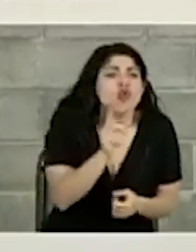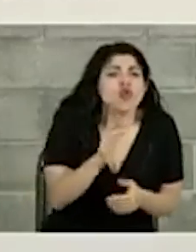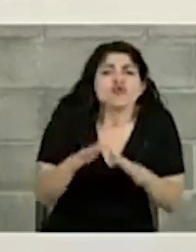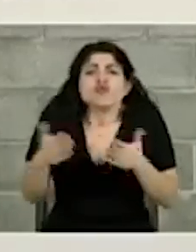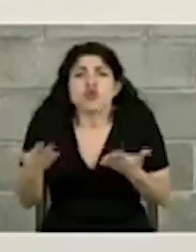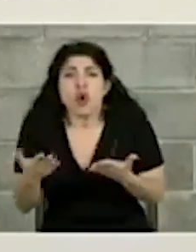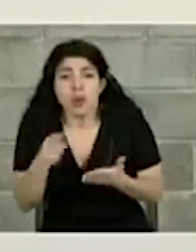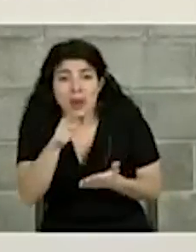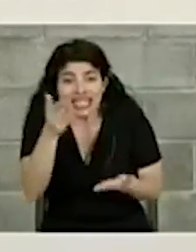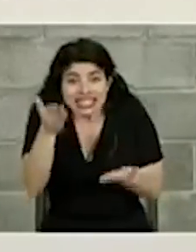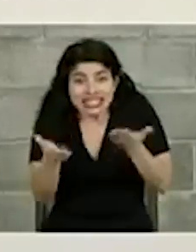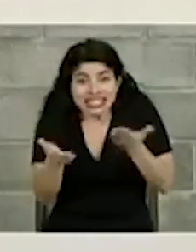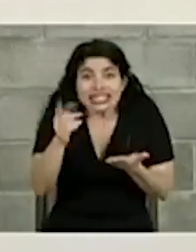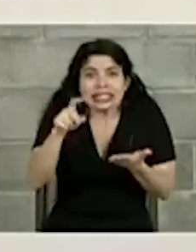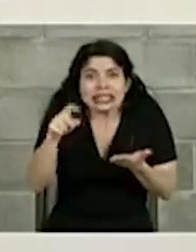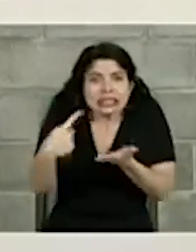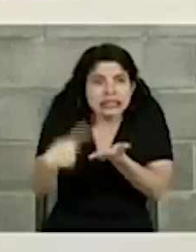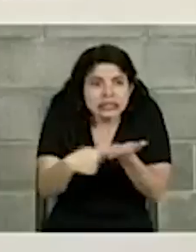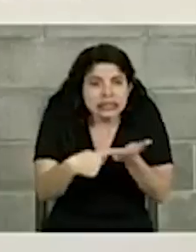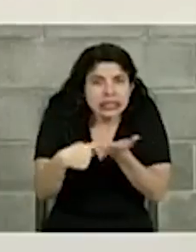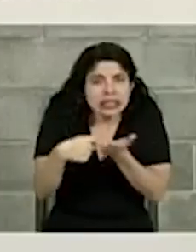es el balance que necesitamos encontrar